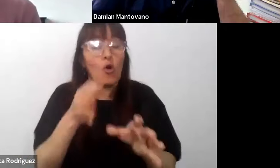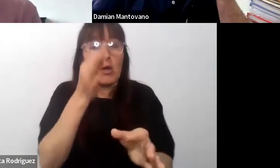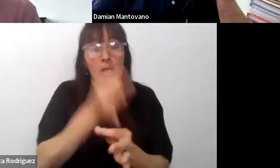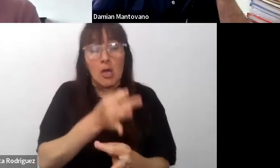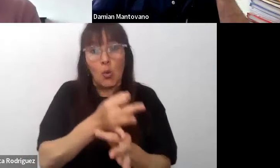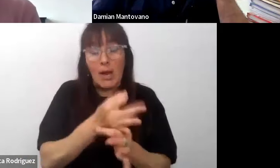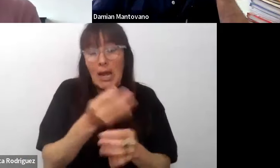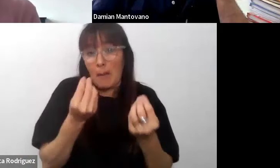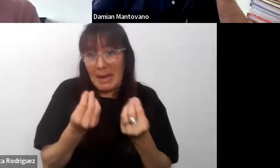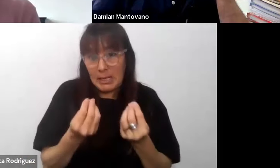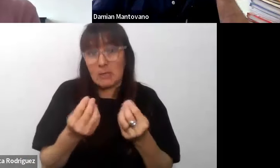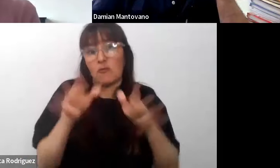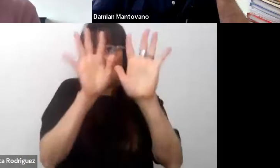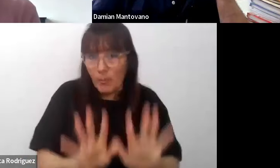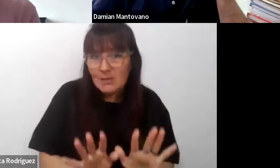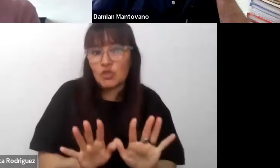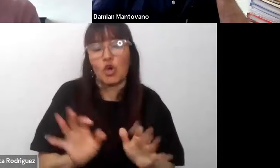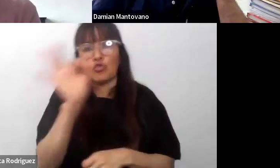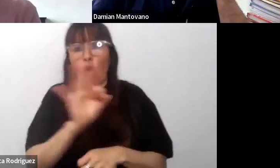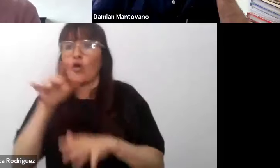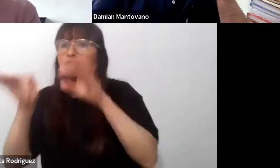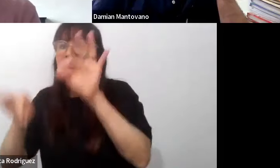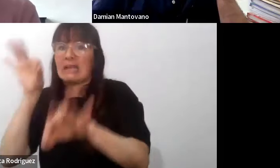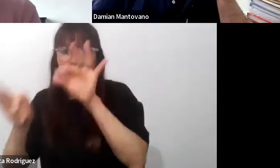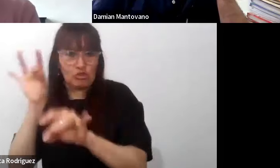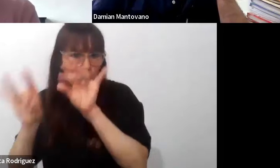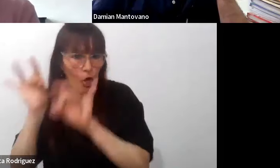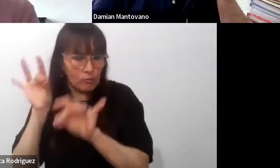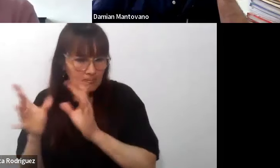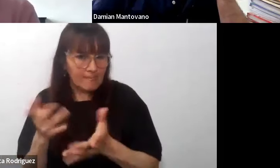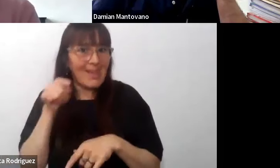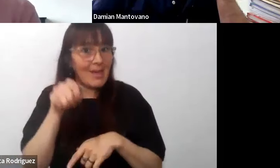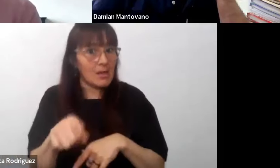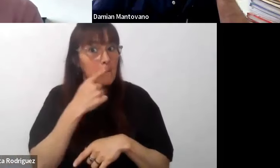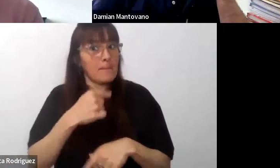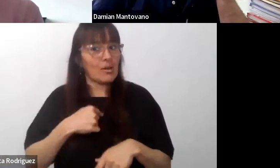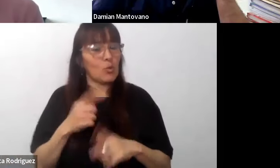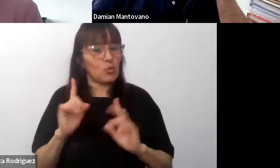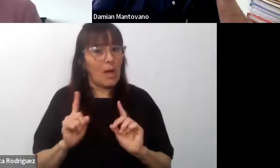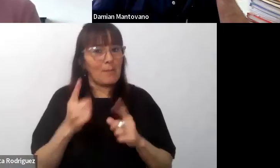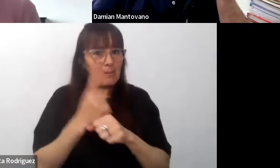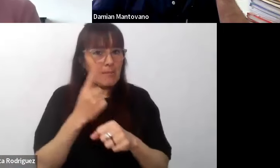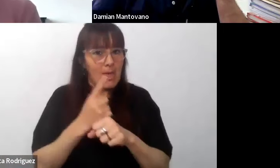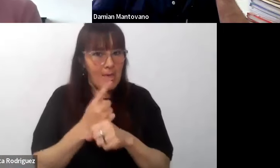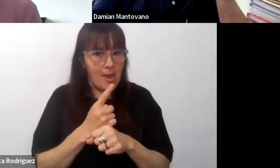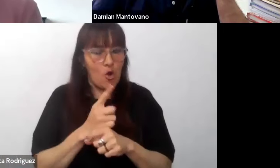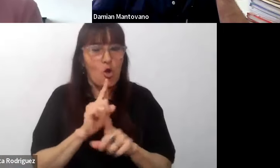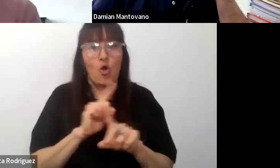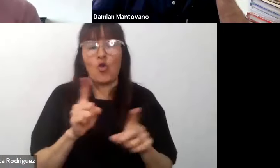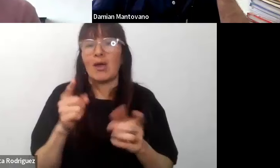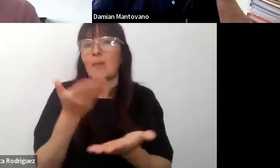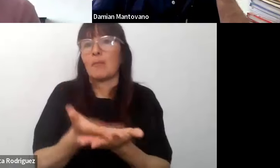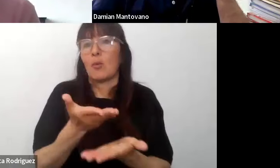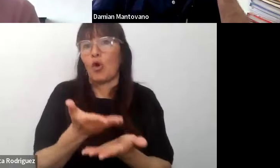o para seleccionar quizás esta es una un interrogante que hay que pensar esto no es algo que se plantea en